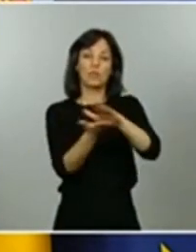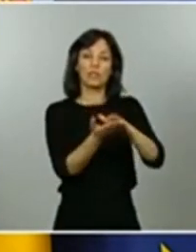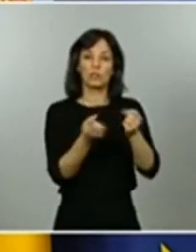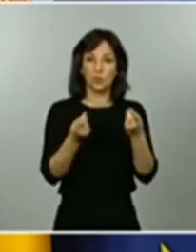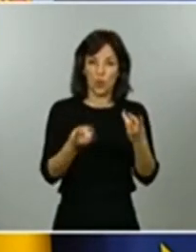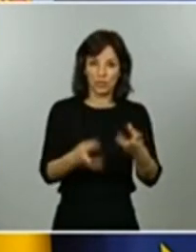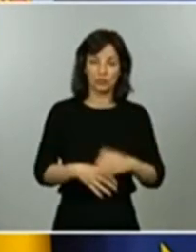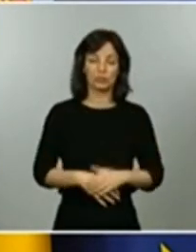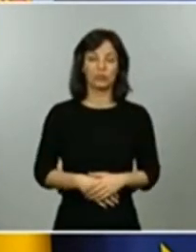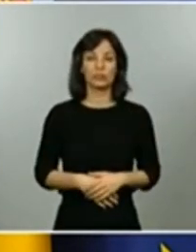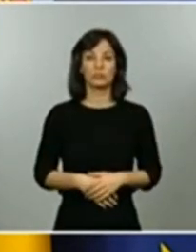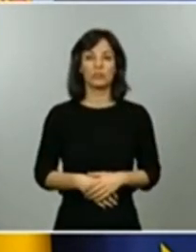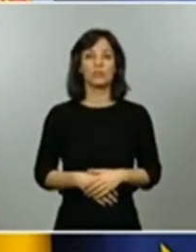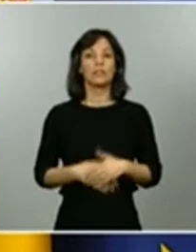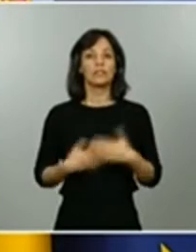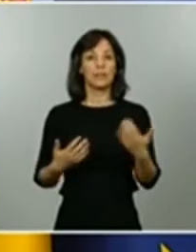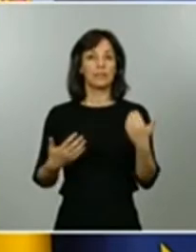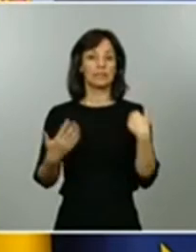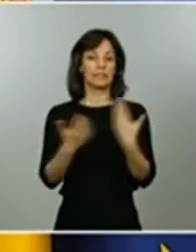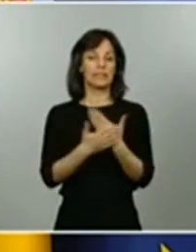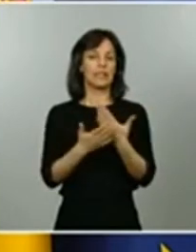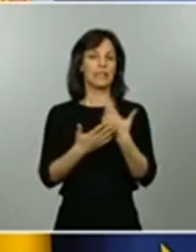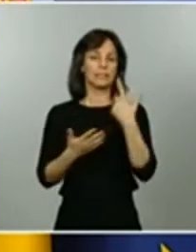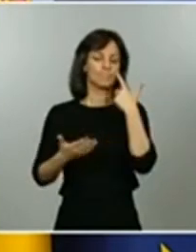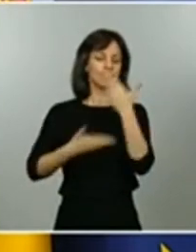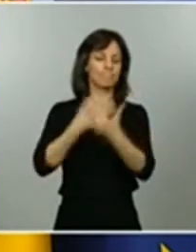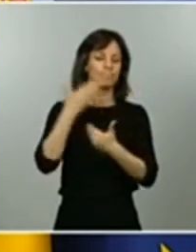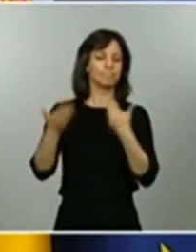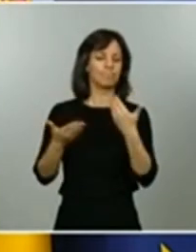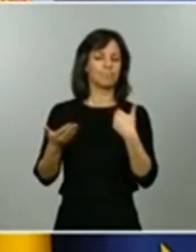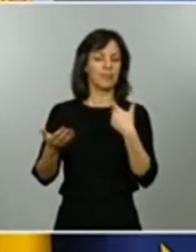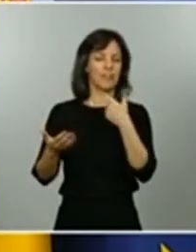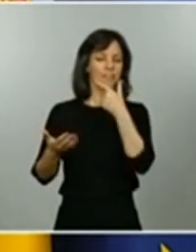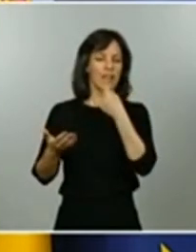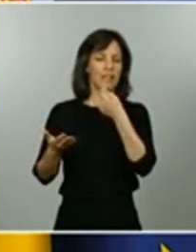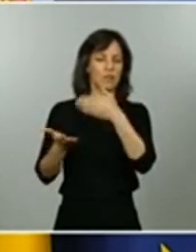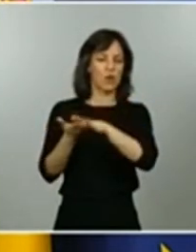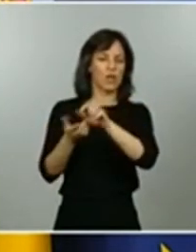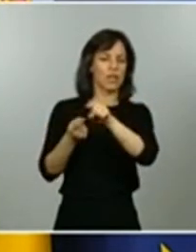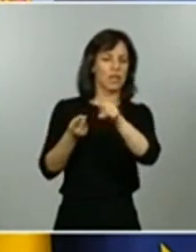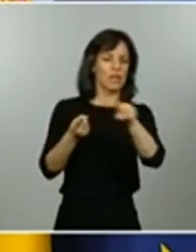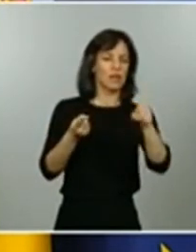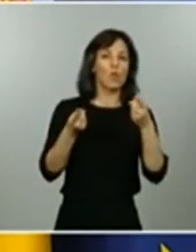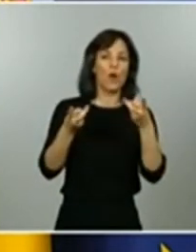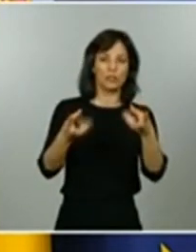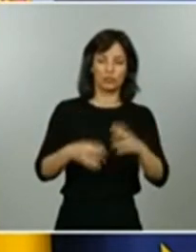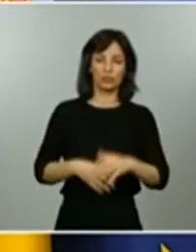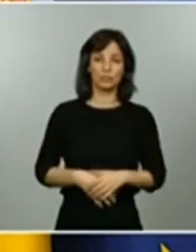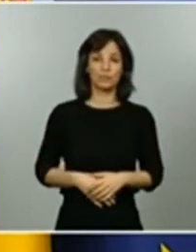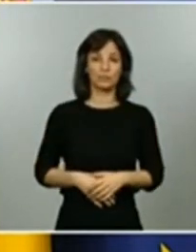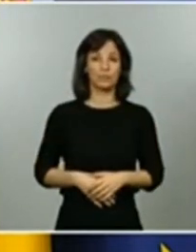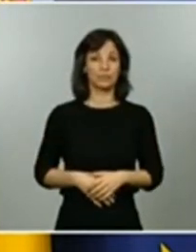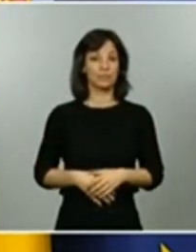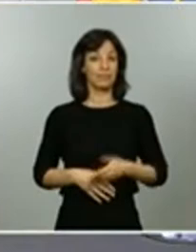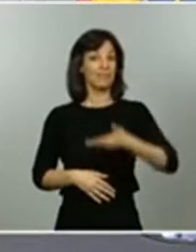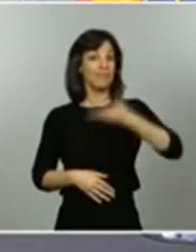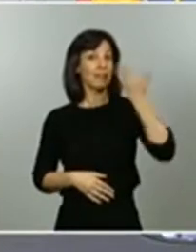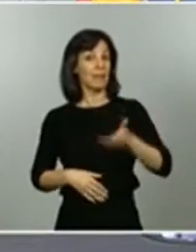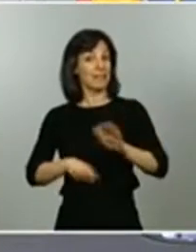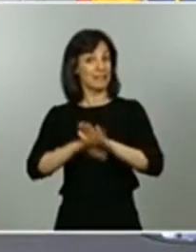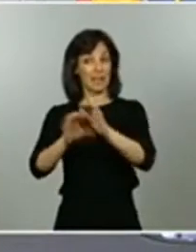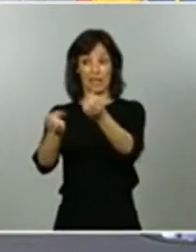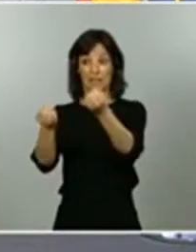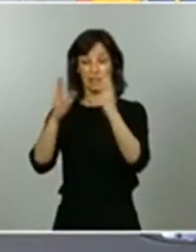observada en los últimos siete días. Una vez que tenemos ya los criterios de transmisión y de gravedad pasamos a otros que son fundamentales